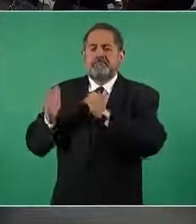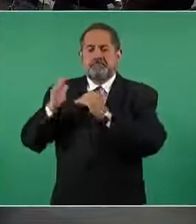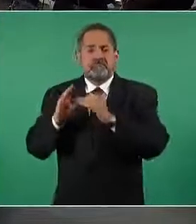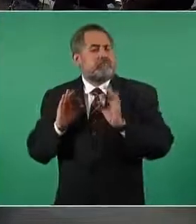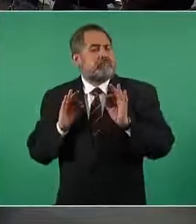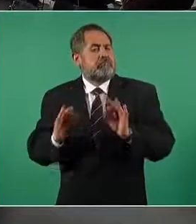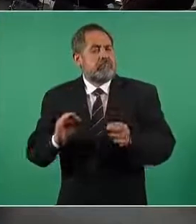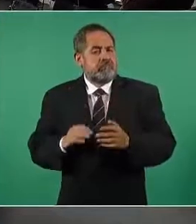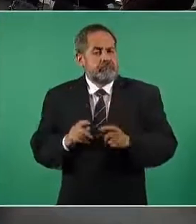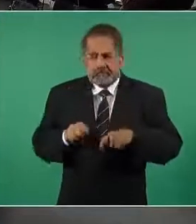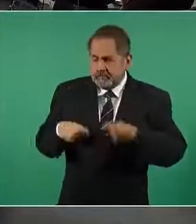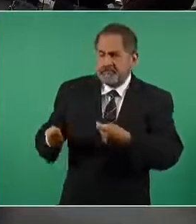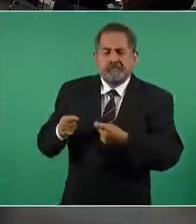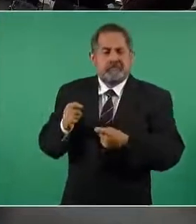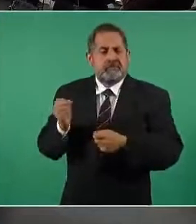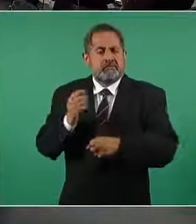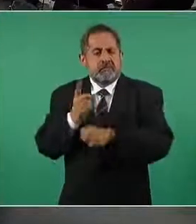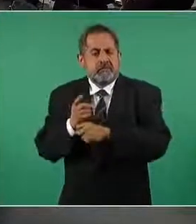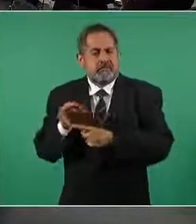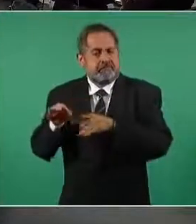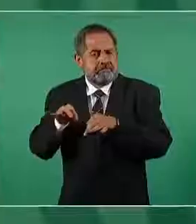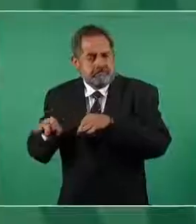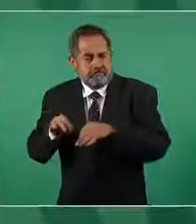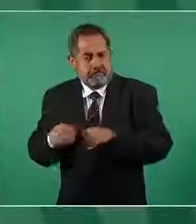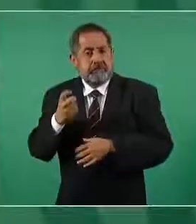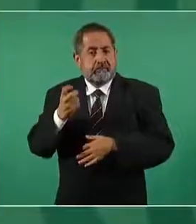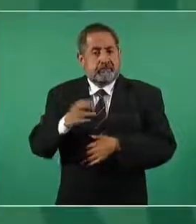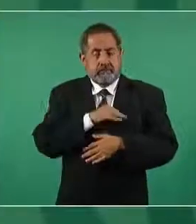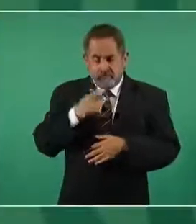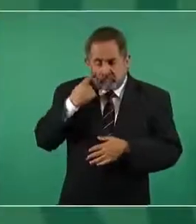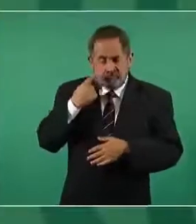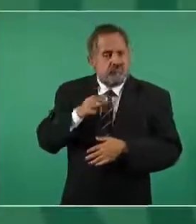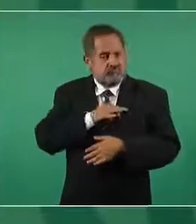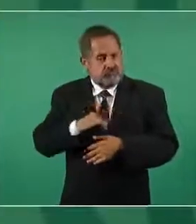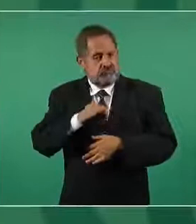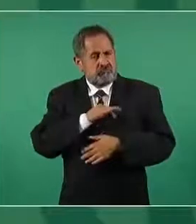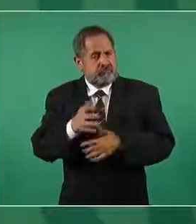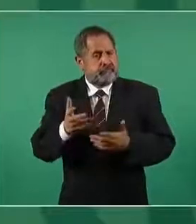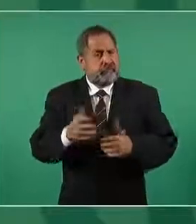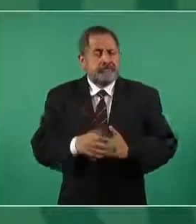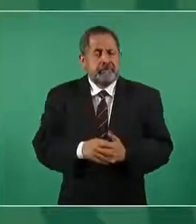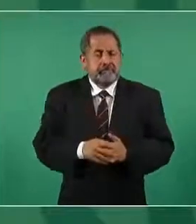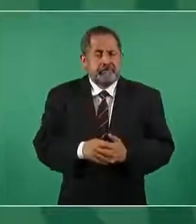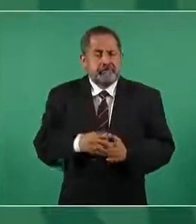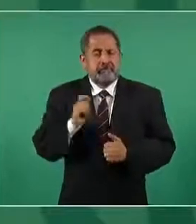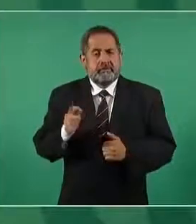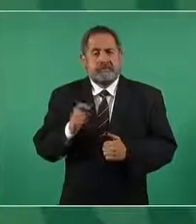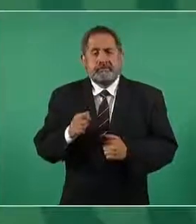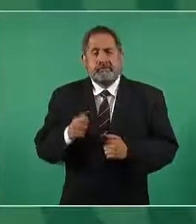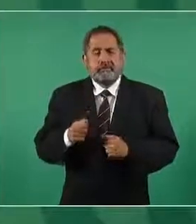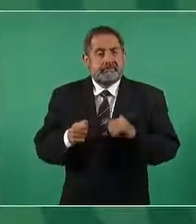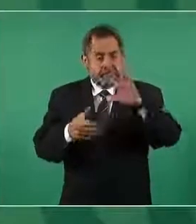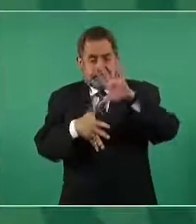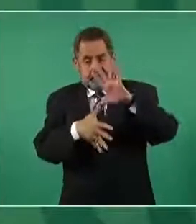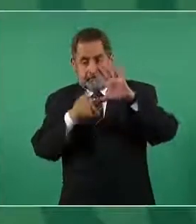el que haya empleo y eso lo podemos lograr ¿por qué? porque en América